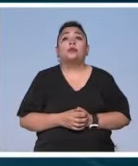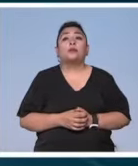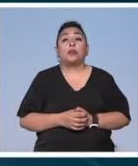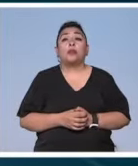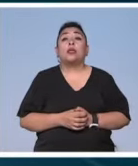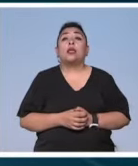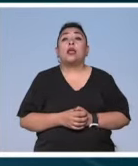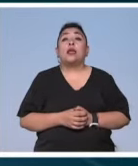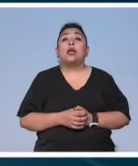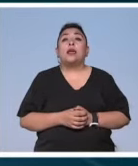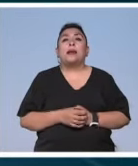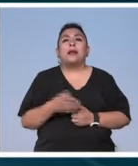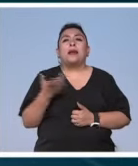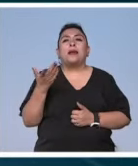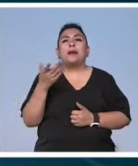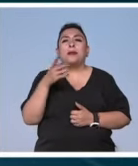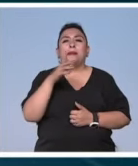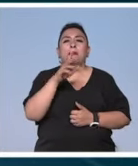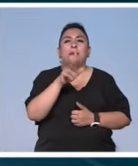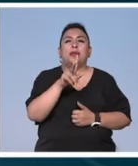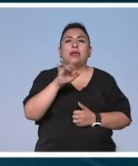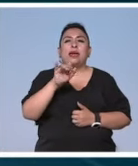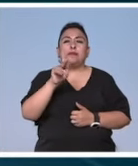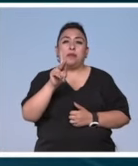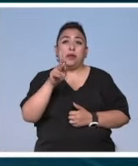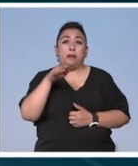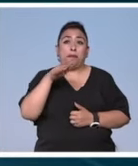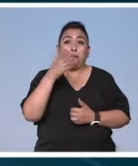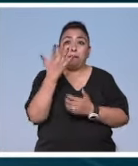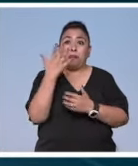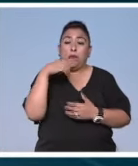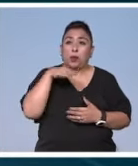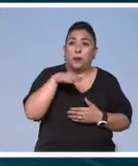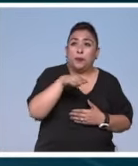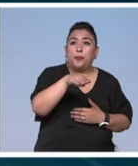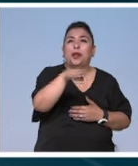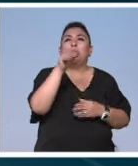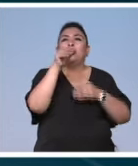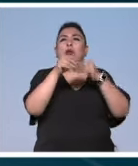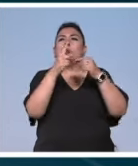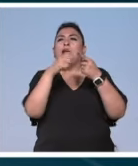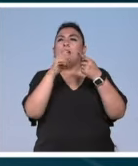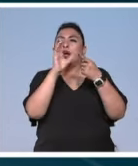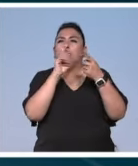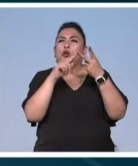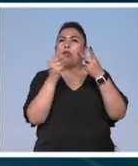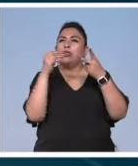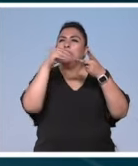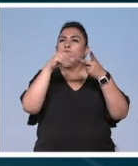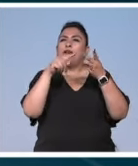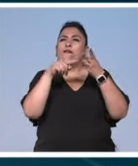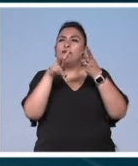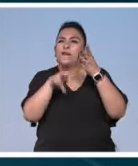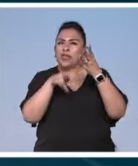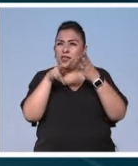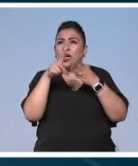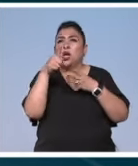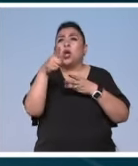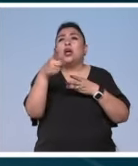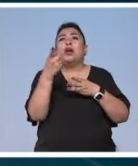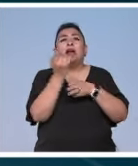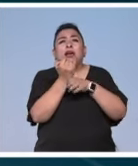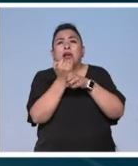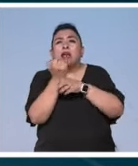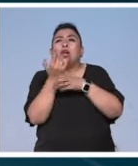Métele la mano al supuesto VIP es el nombre de este montaje que se compone de una canción una instalación y un video obras que